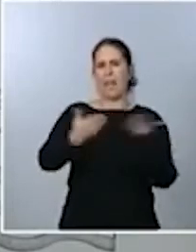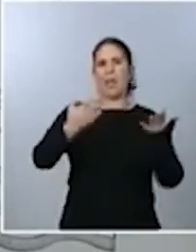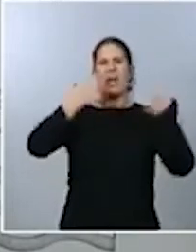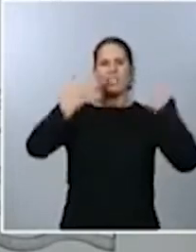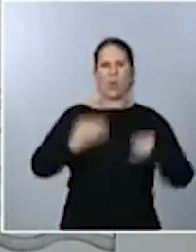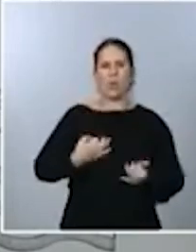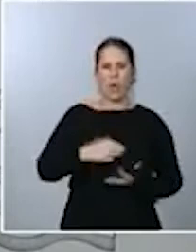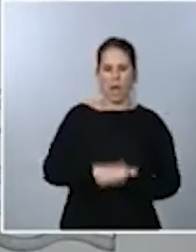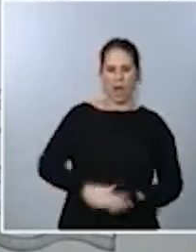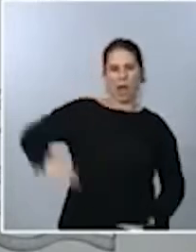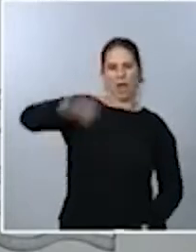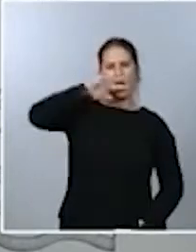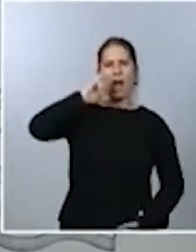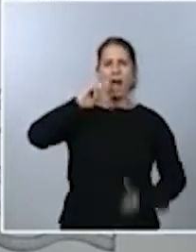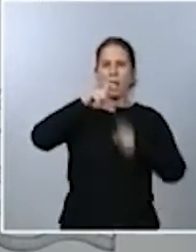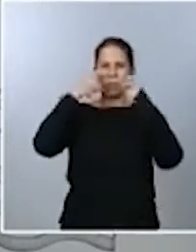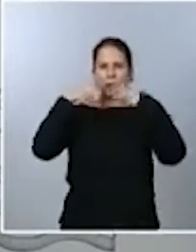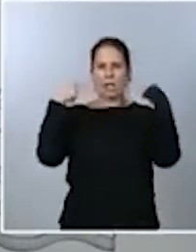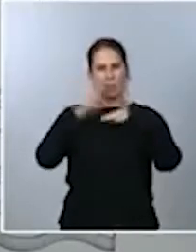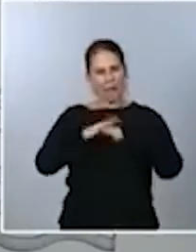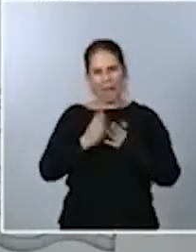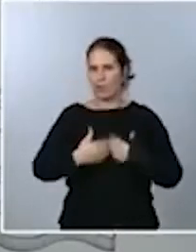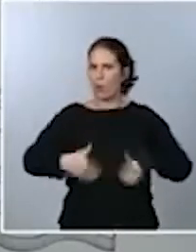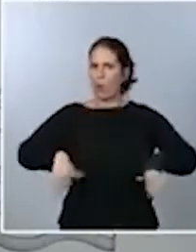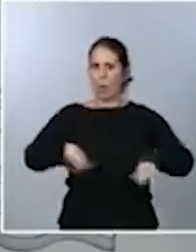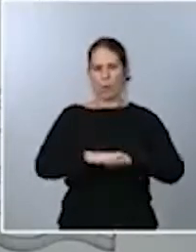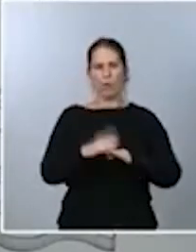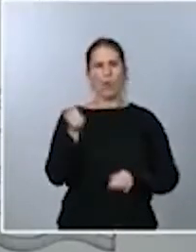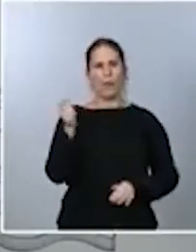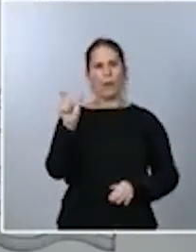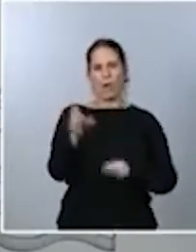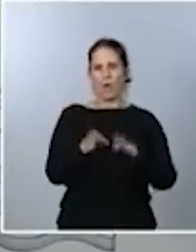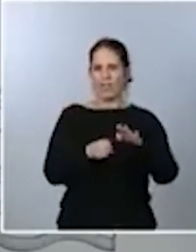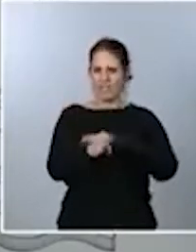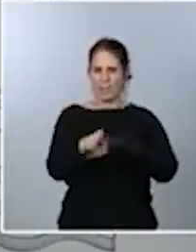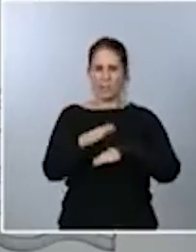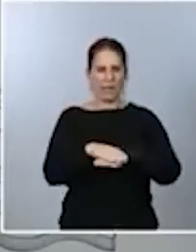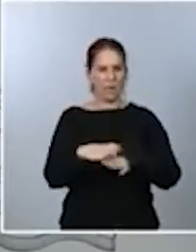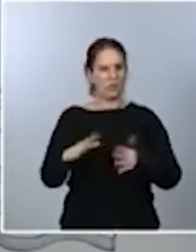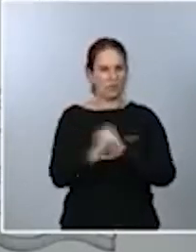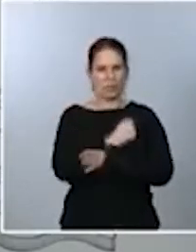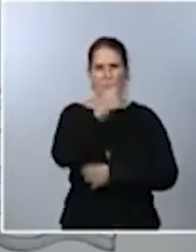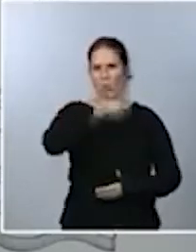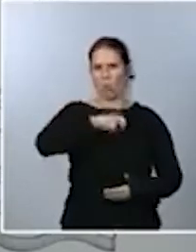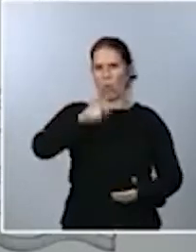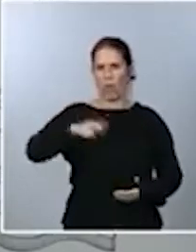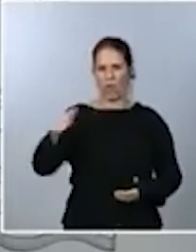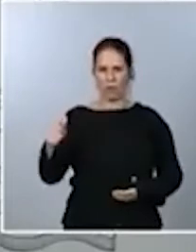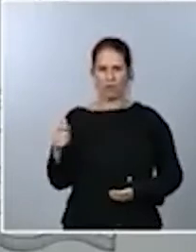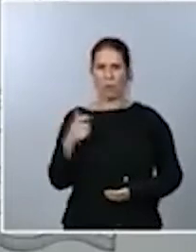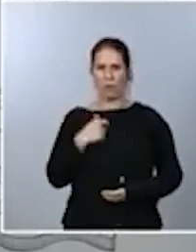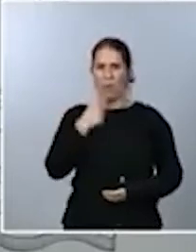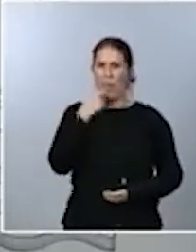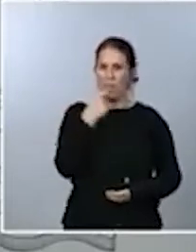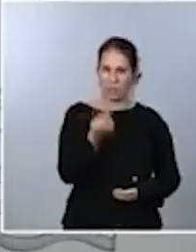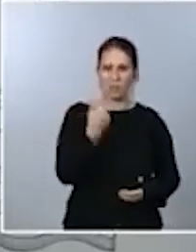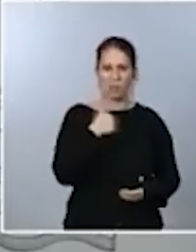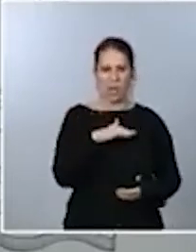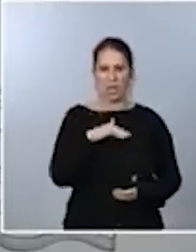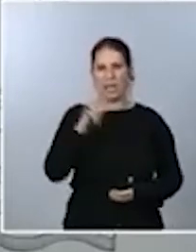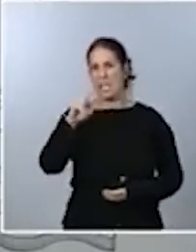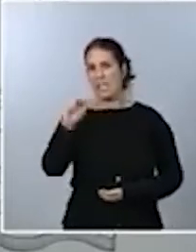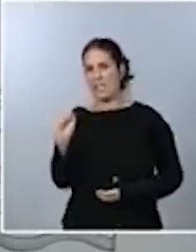y establecer un precio que sea accesible para todos los ciudadanos, ya lo digo, vía IVA o vía